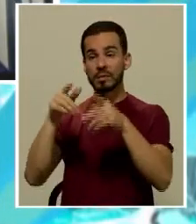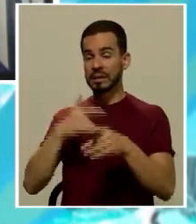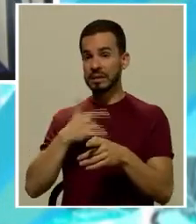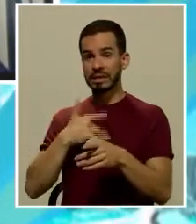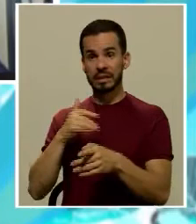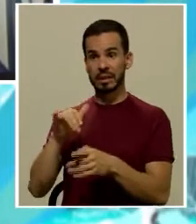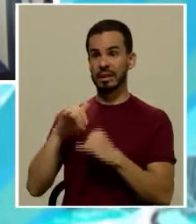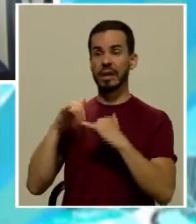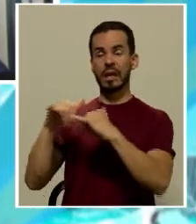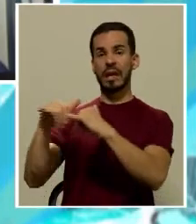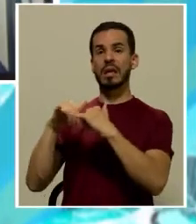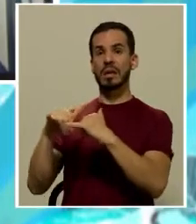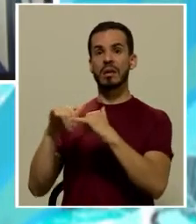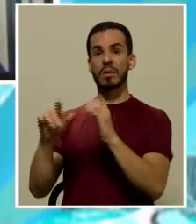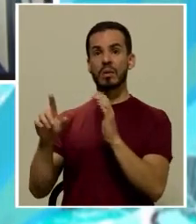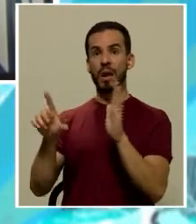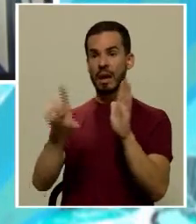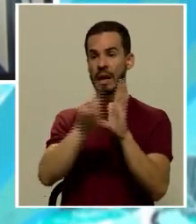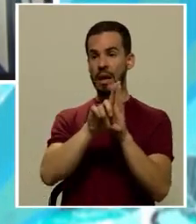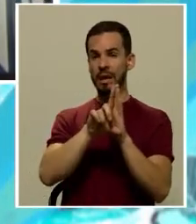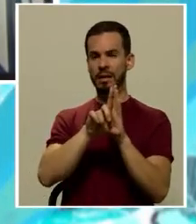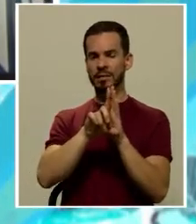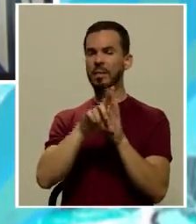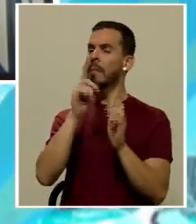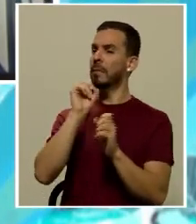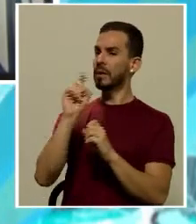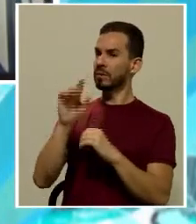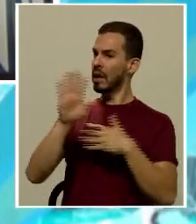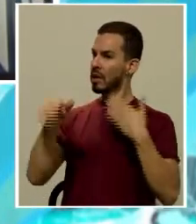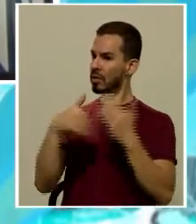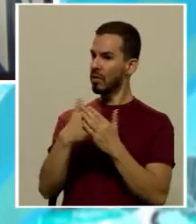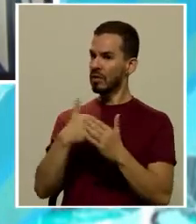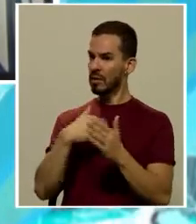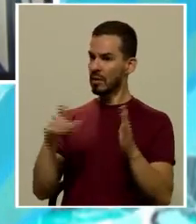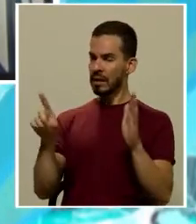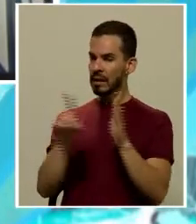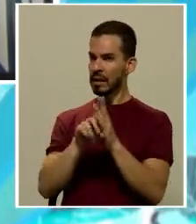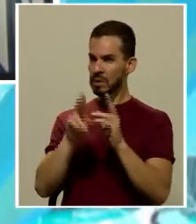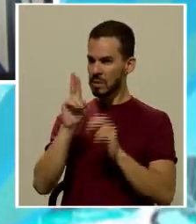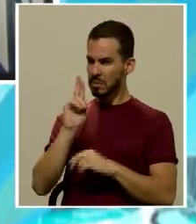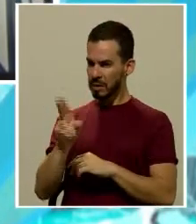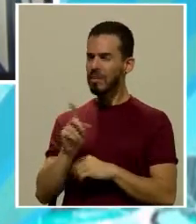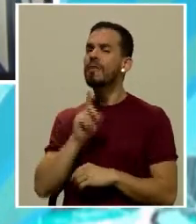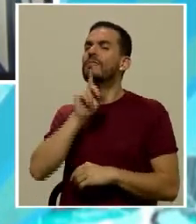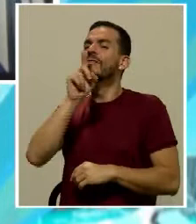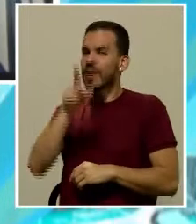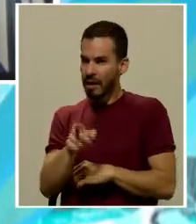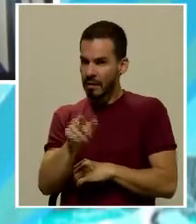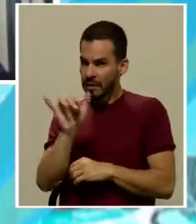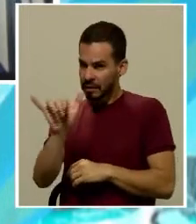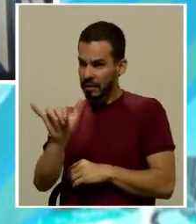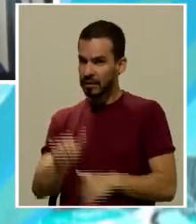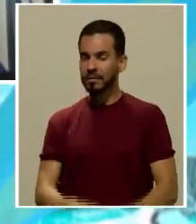iguales ante la ley. Todos tenemos los mismos derechos ante la ley. ¿Realmente?